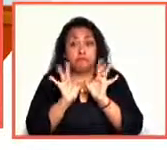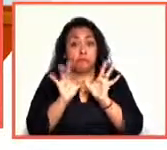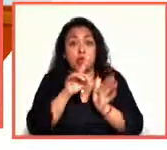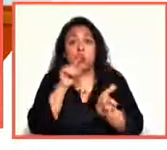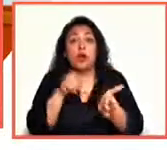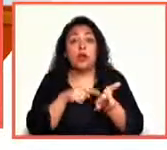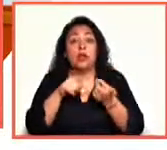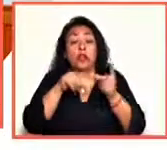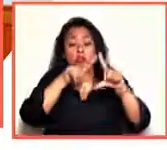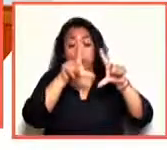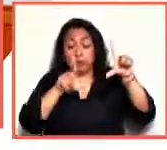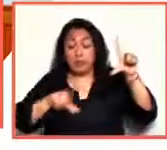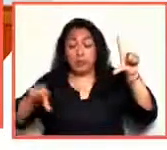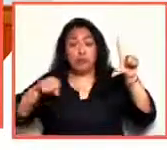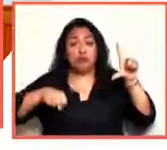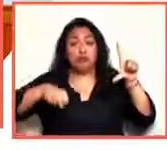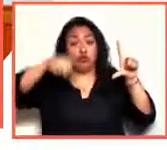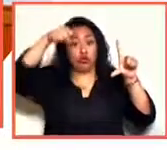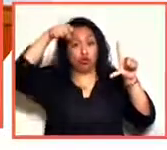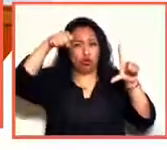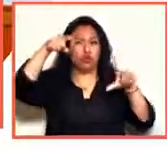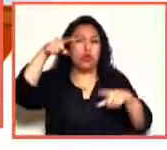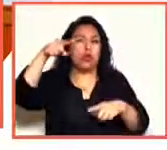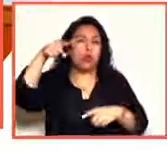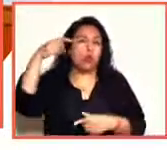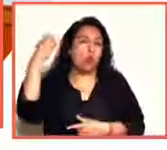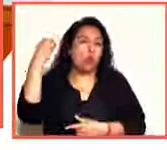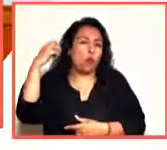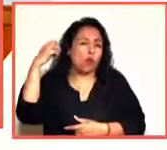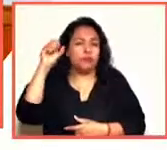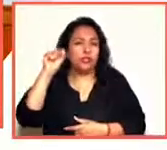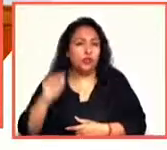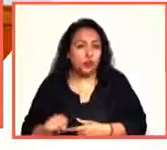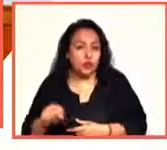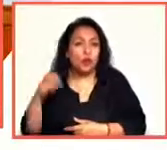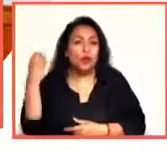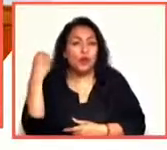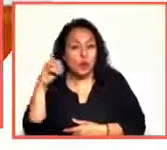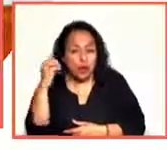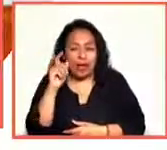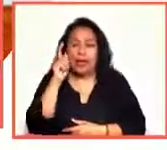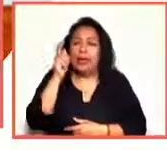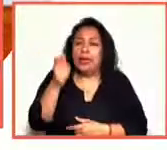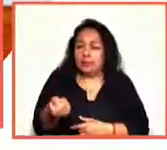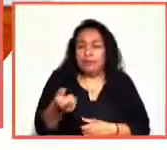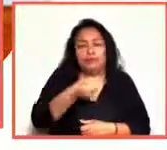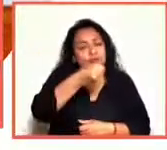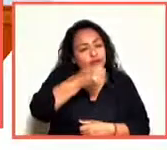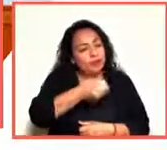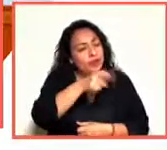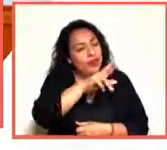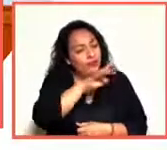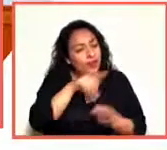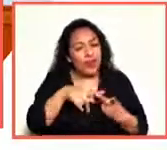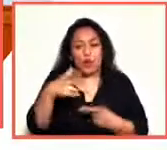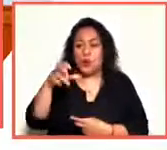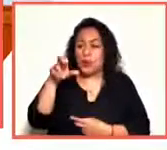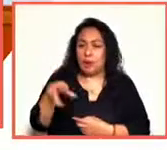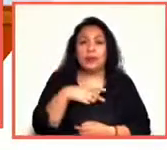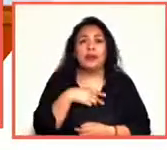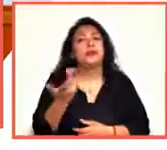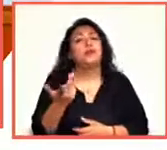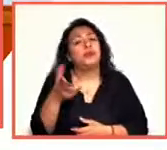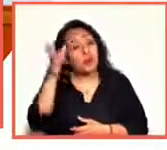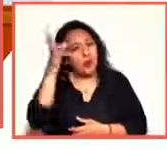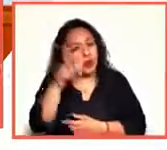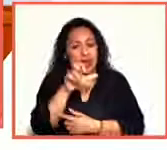nuestro país, por allá en Oaxaca. ¿De qué se trata esto? Saludo con mucho gusto a Rafael García Villegas, a Huemán, sin Rodríguez. ¿Qué tal, Laura?